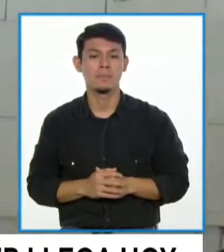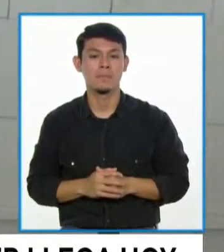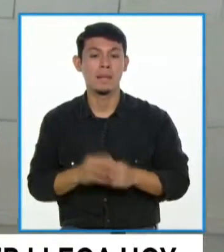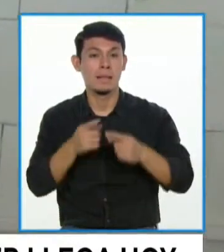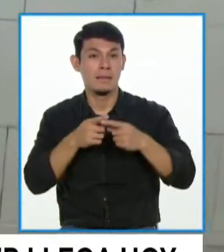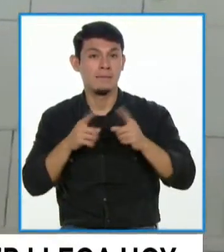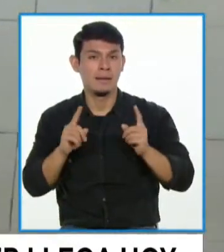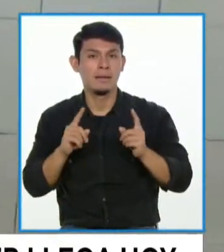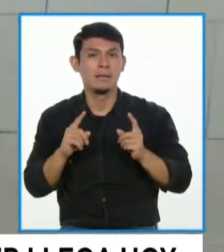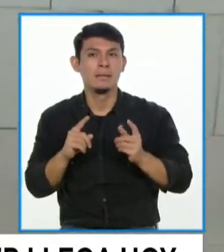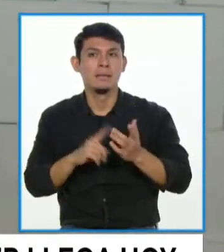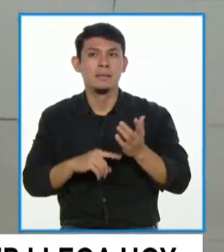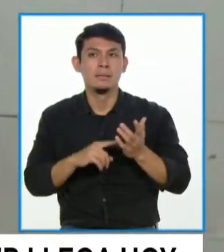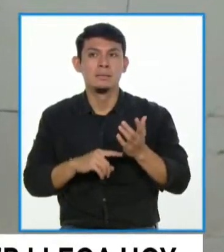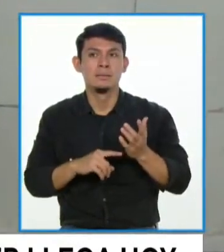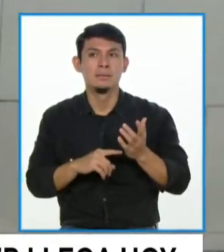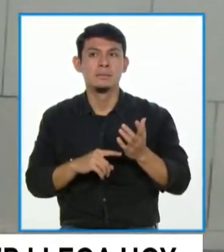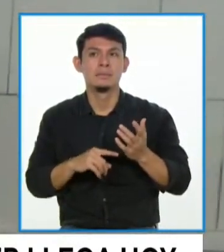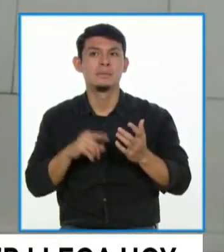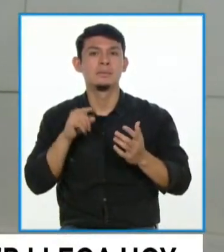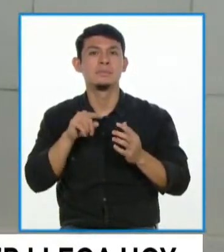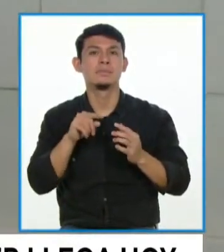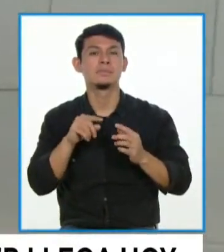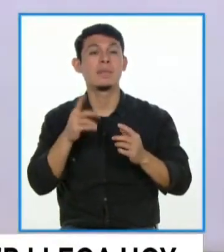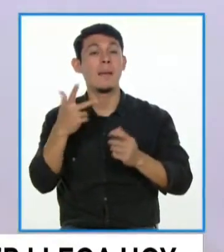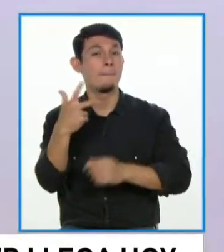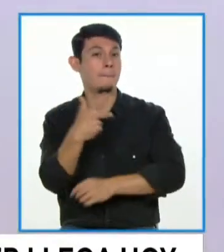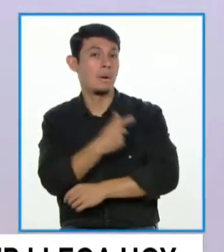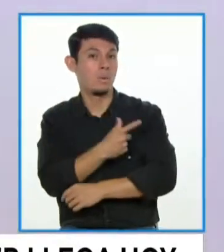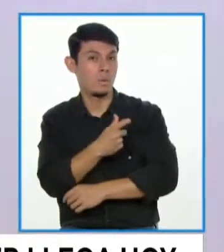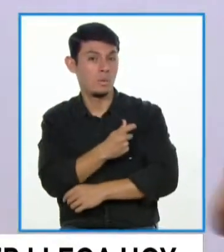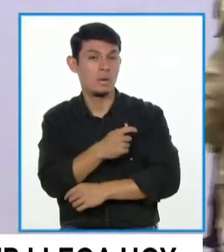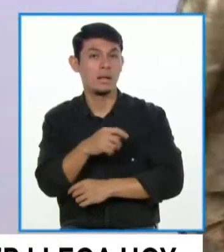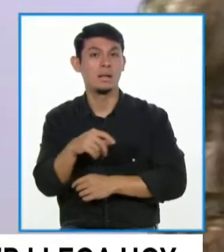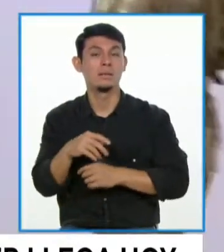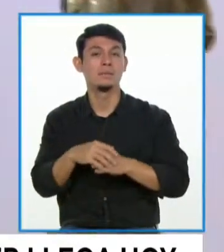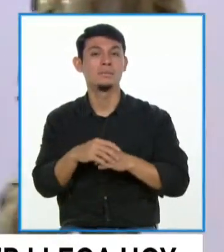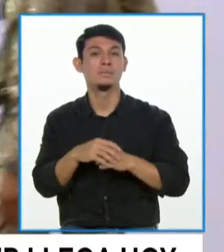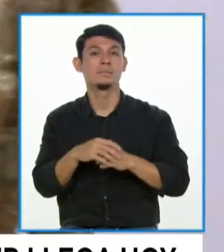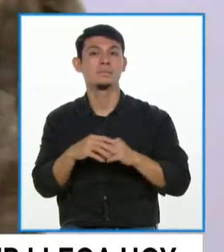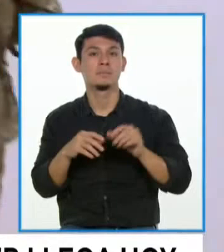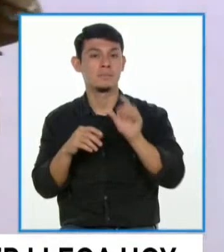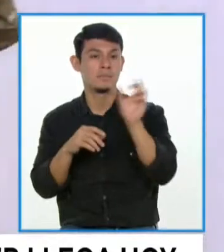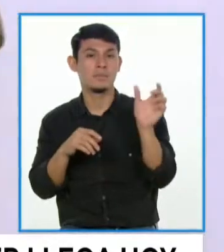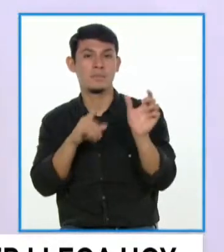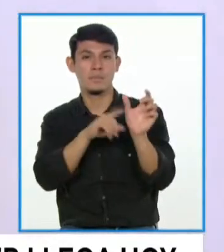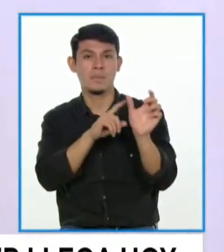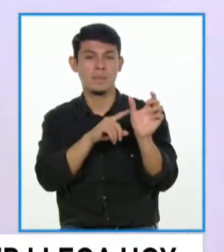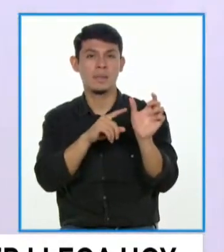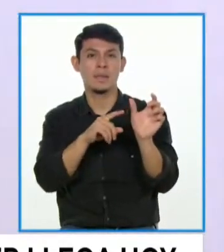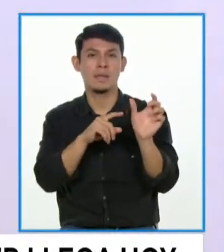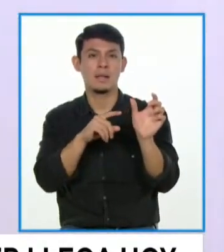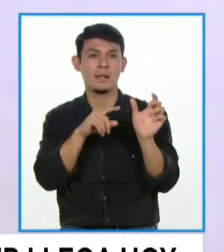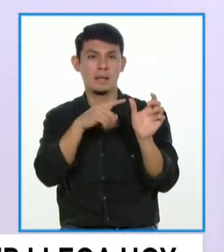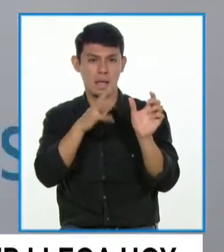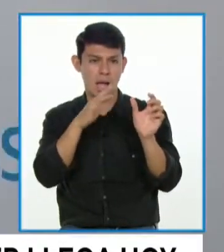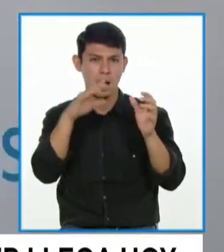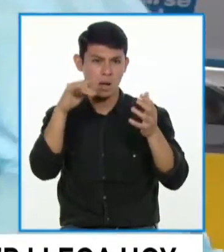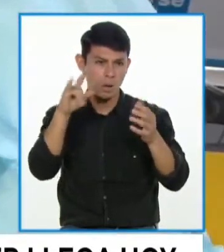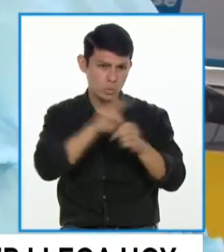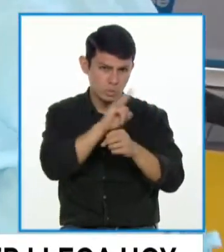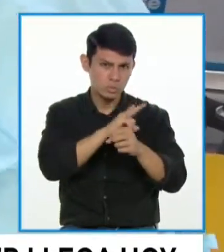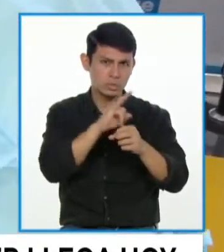diferencias en términos de la cadena de frío, ¿no? La vacuna de Sinopharm es una vacuna que está entrenada y todavía hemos